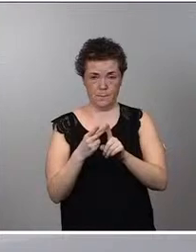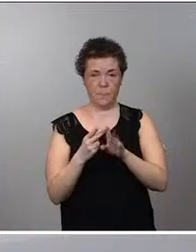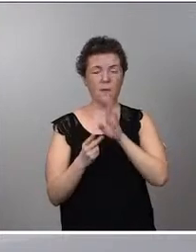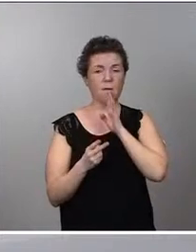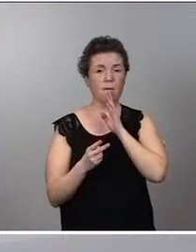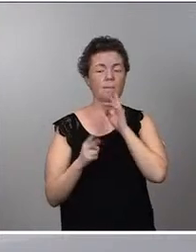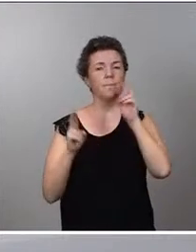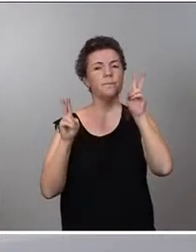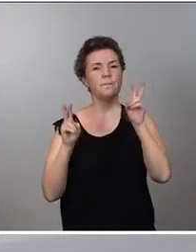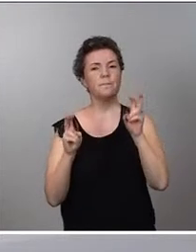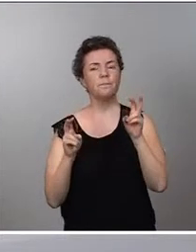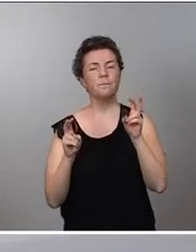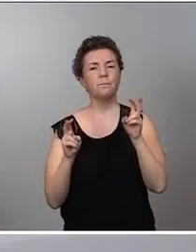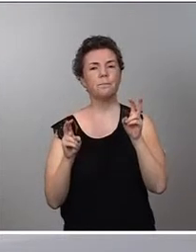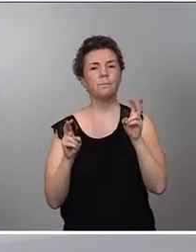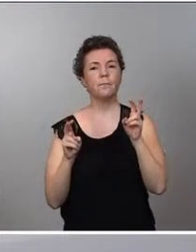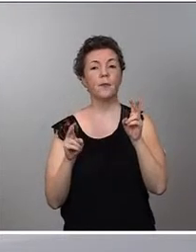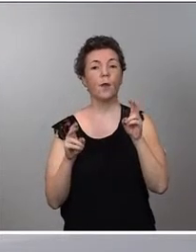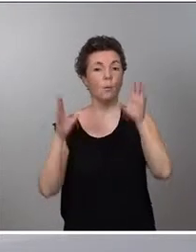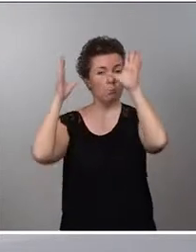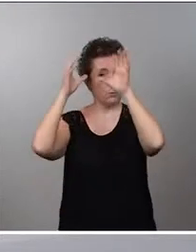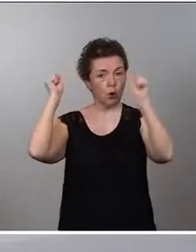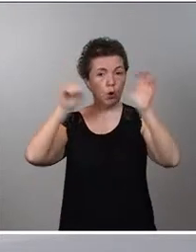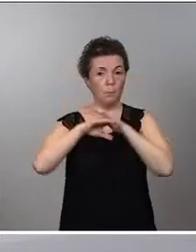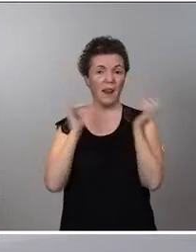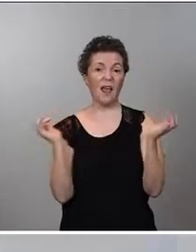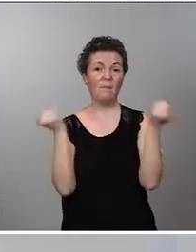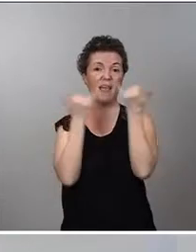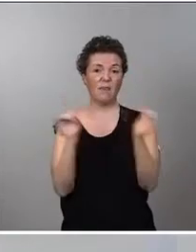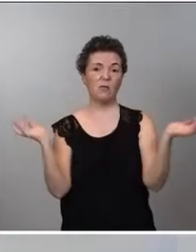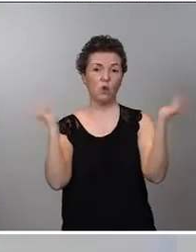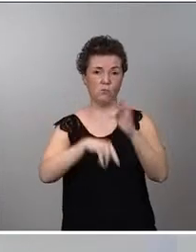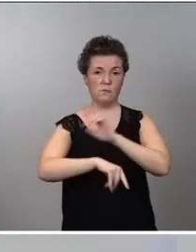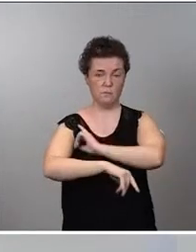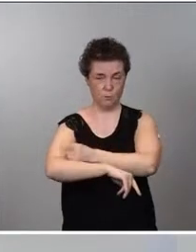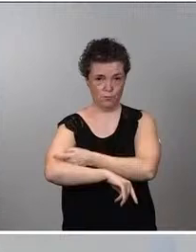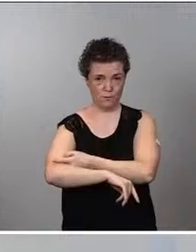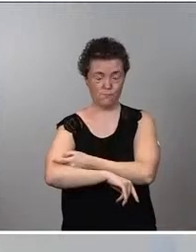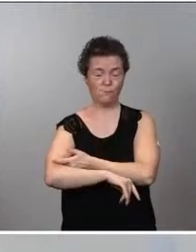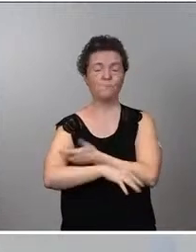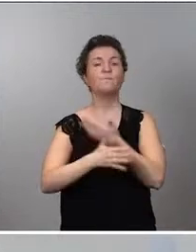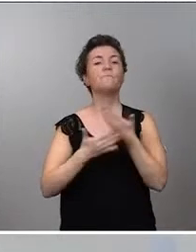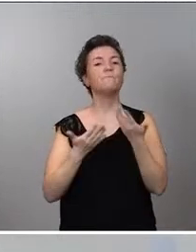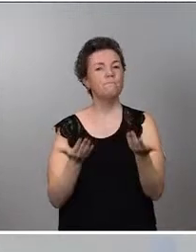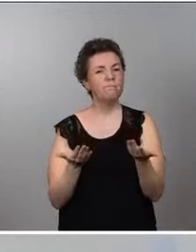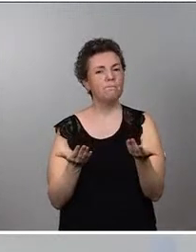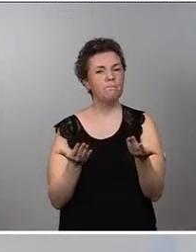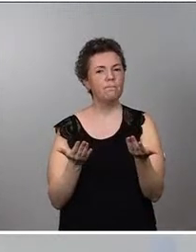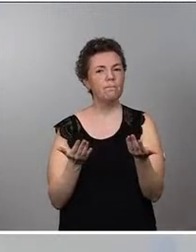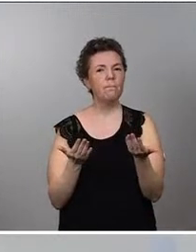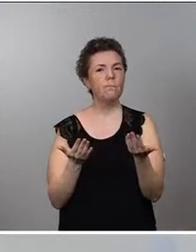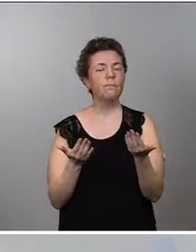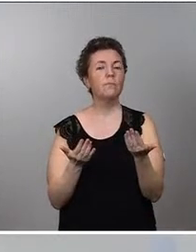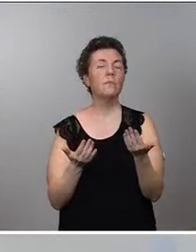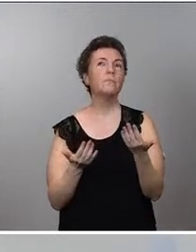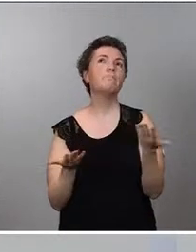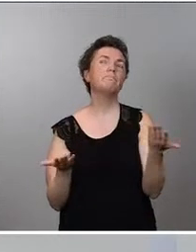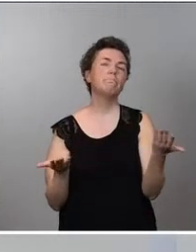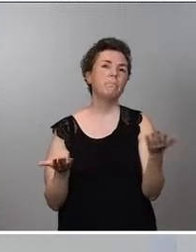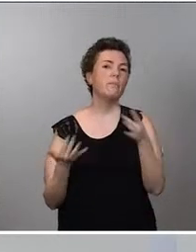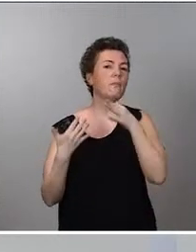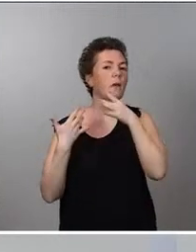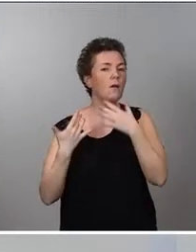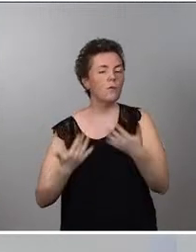protocolo para los eventos deportivos era sobre si, teniendo en cuenta que ahora mismo